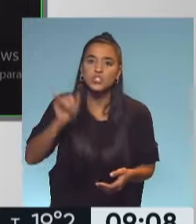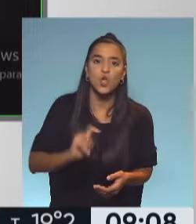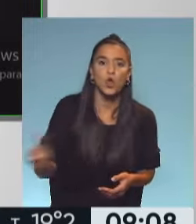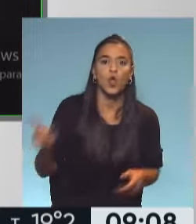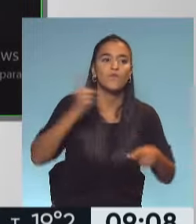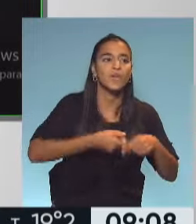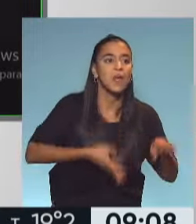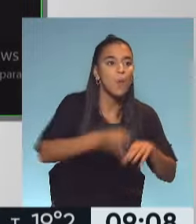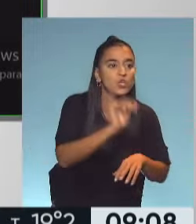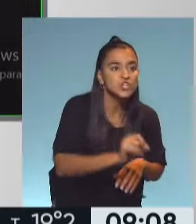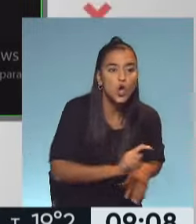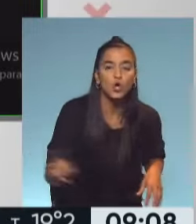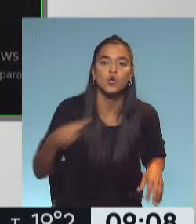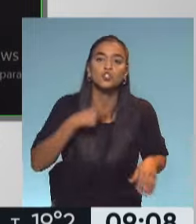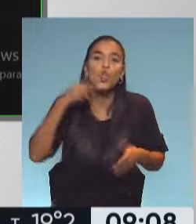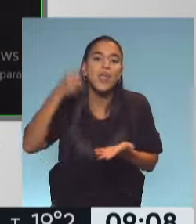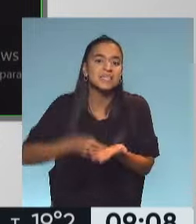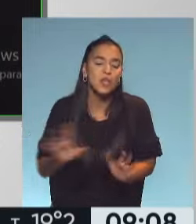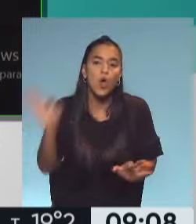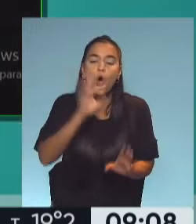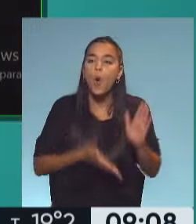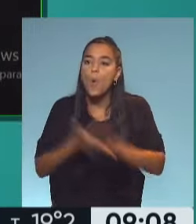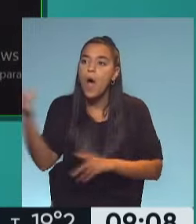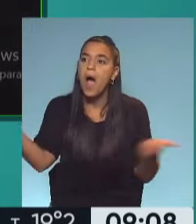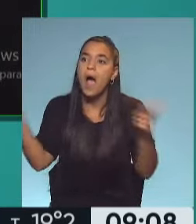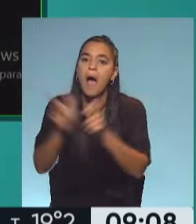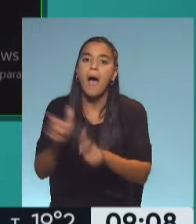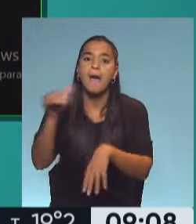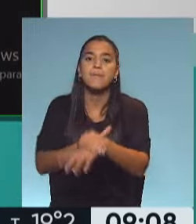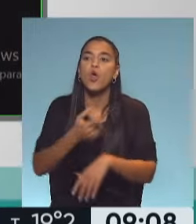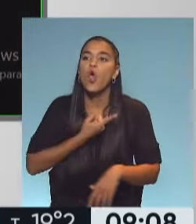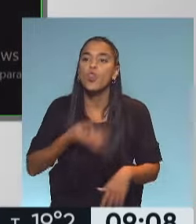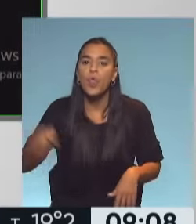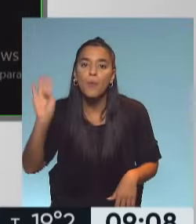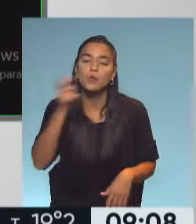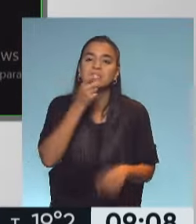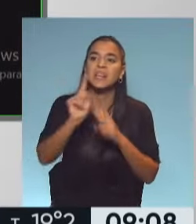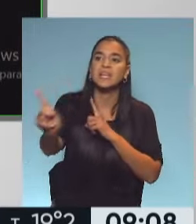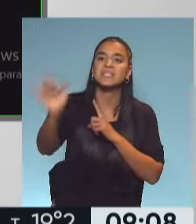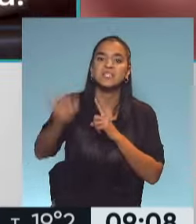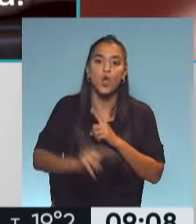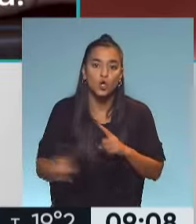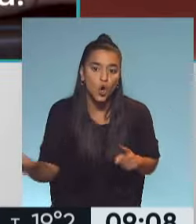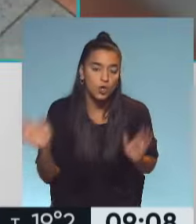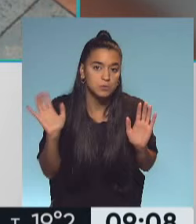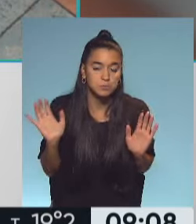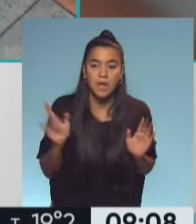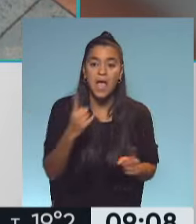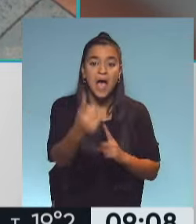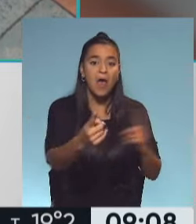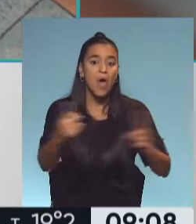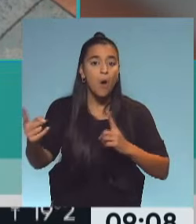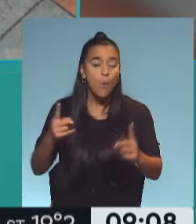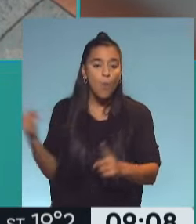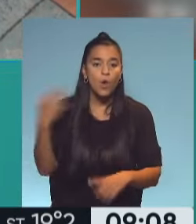fiesta o a tal reunión, o si me encuentro con mis amigos, dónde, con distancia. Es una cosa que cada uno